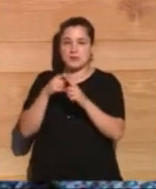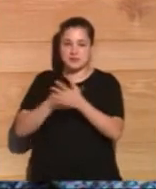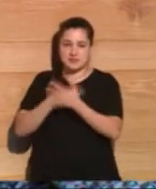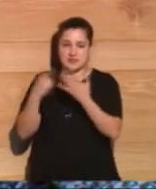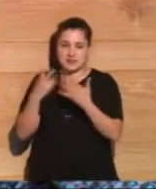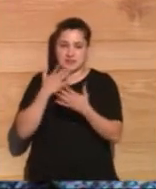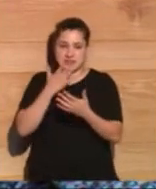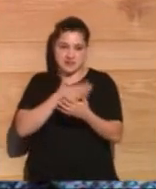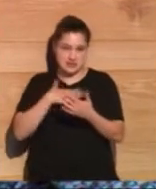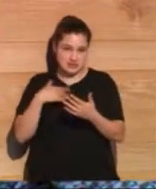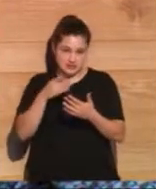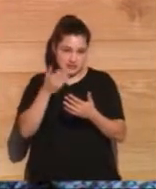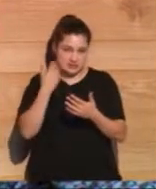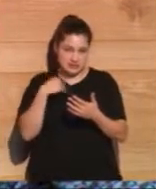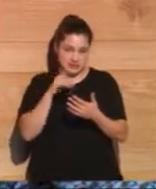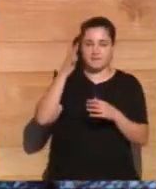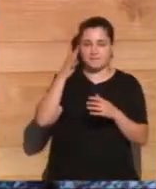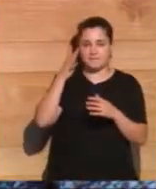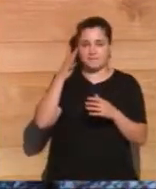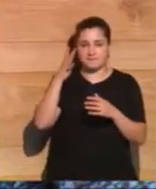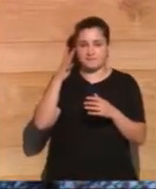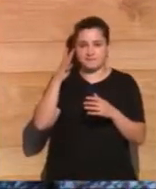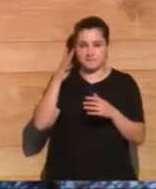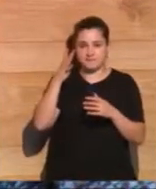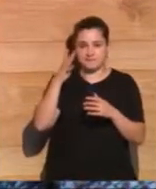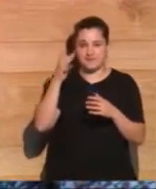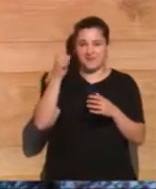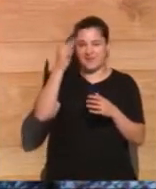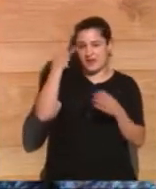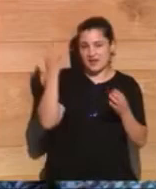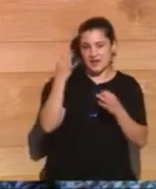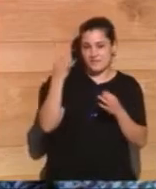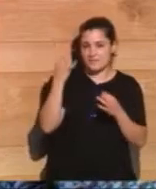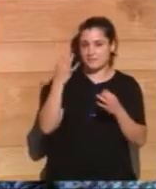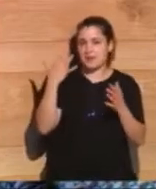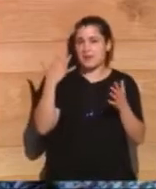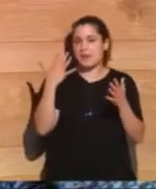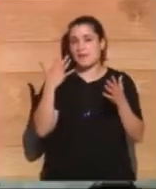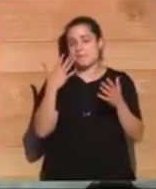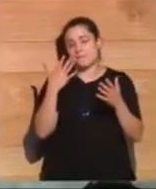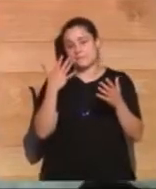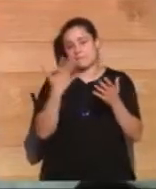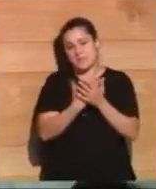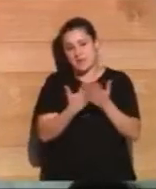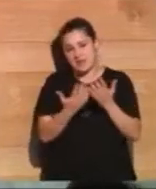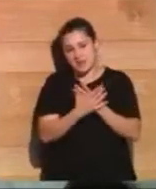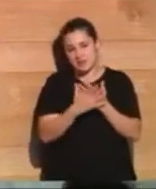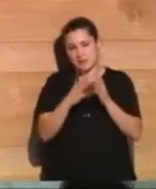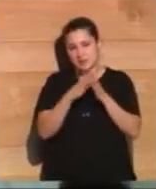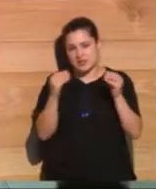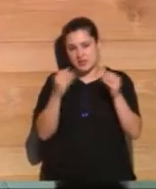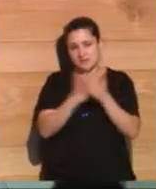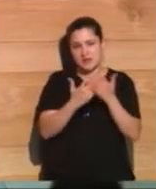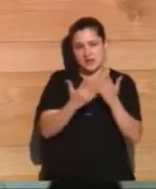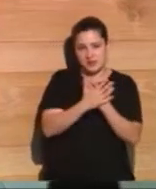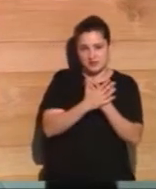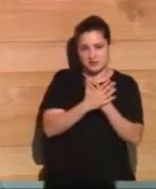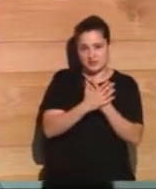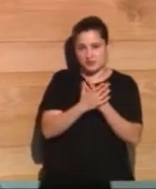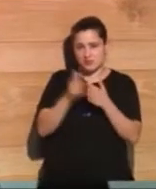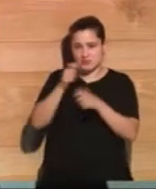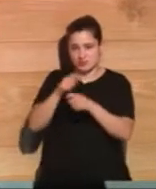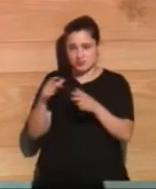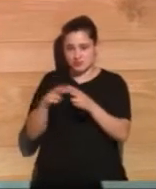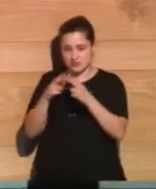si queréis, ya lo habéis dicho. Esa idea de, es decir, de mezclar, ¿no? De articular universidades con actores sociales,